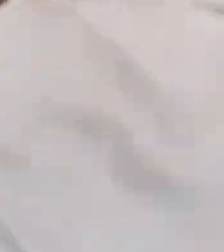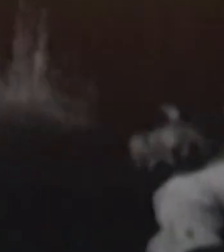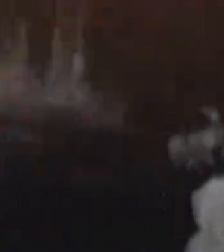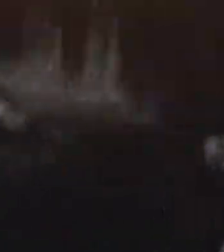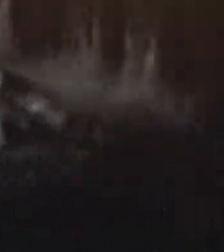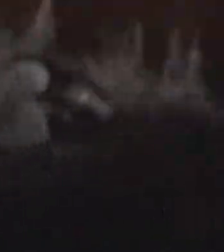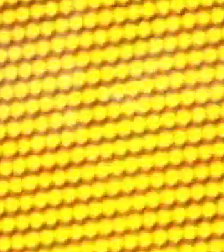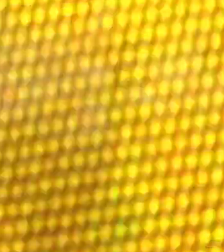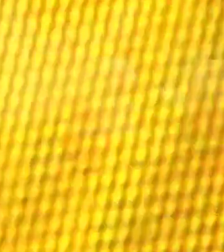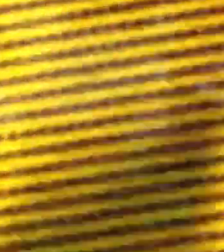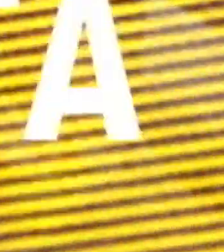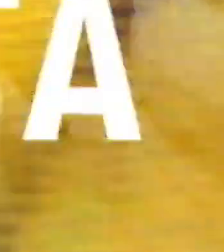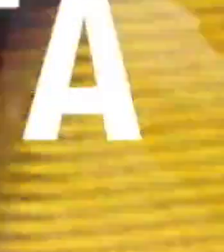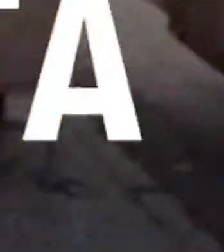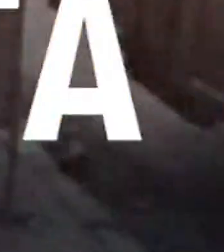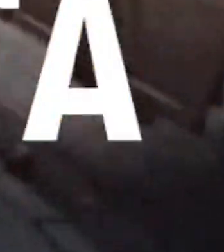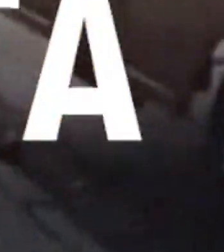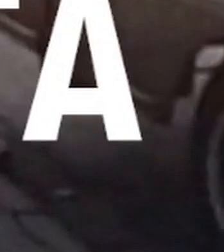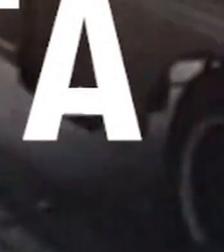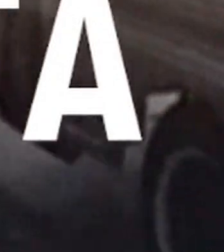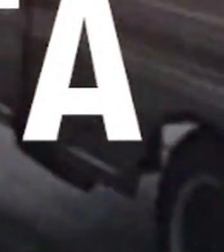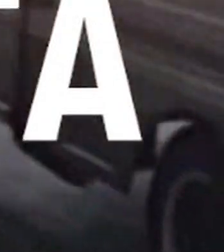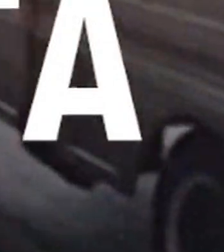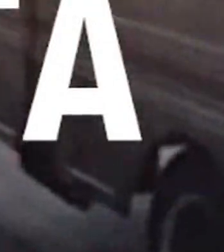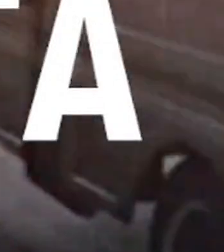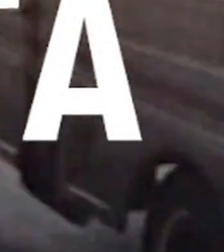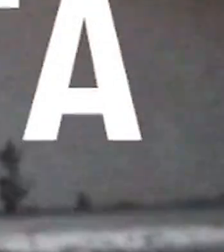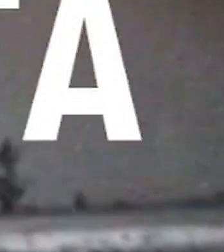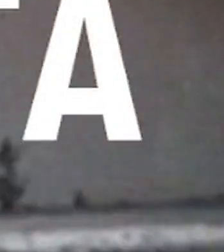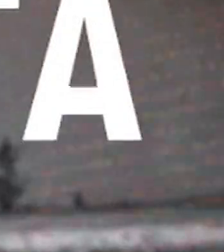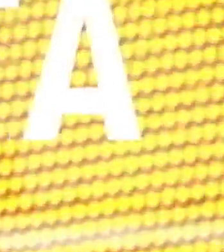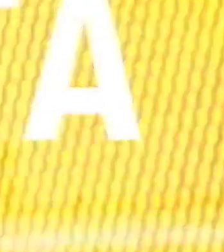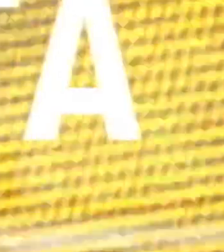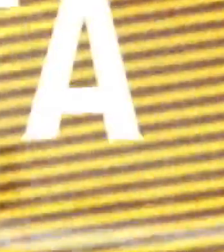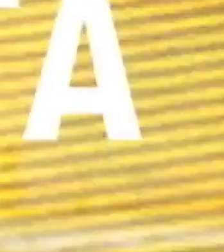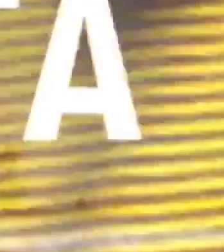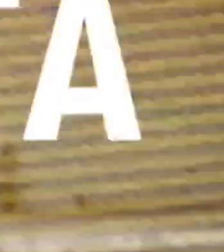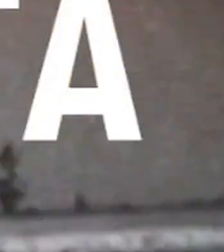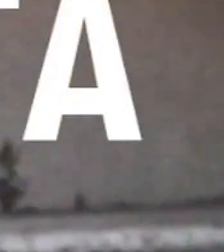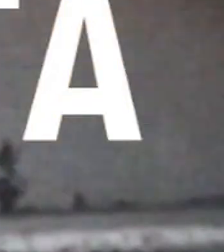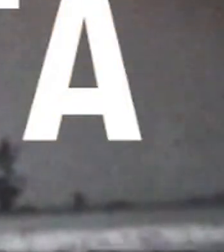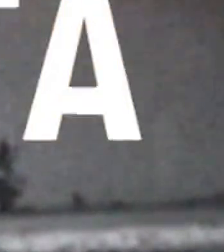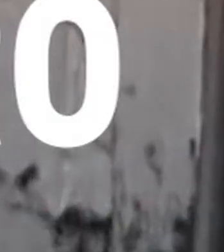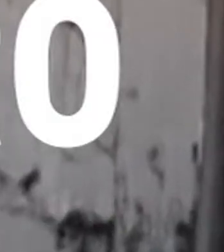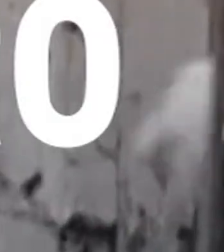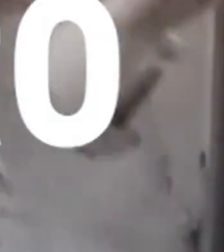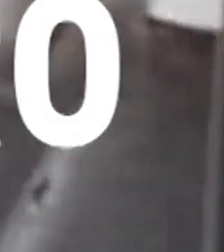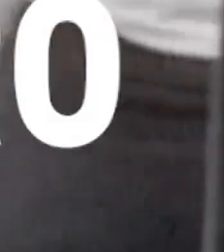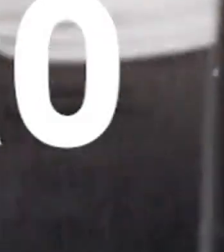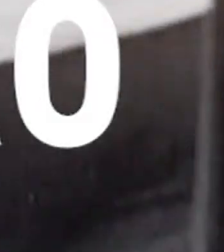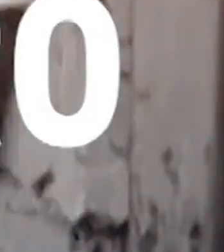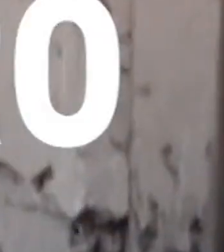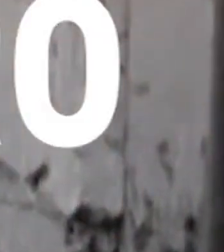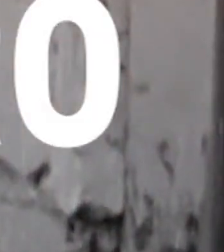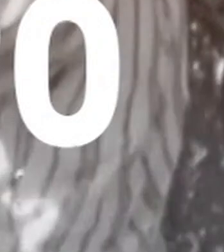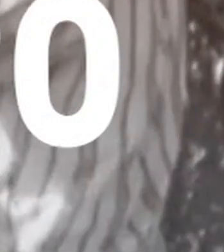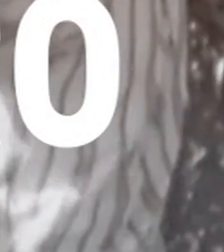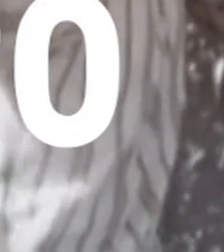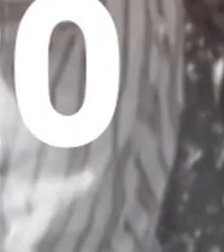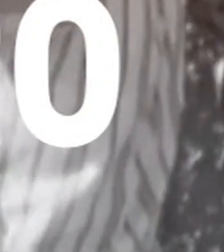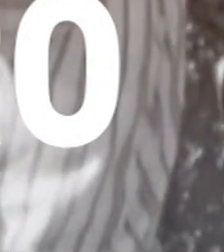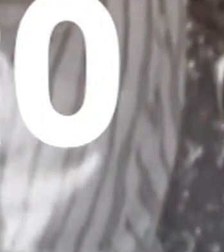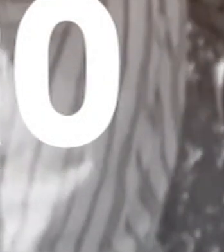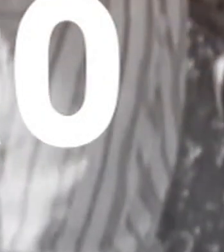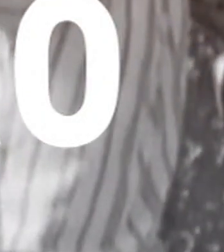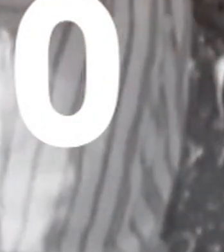Cinético Clásico, con los documentales Las 40, de Víctor Vega, y La Cultura del Guaro,